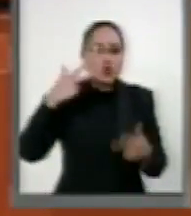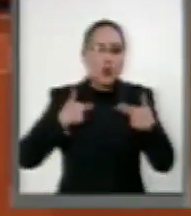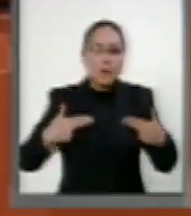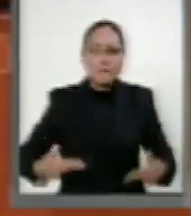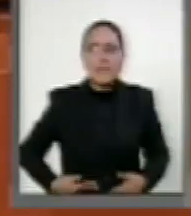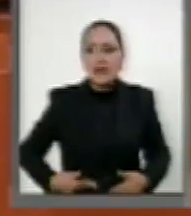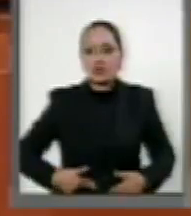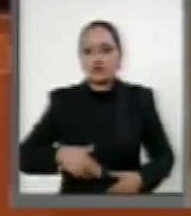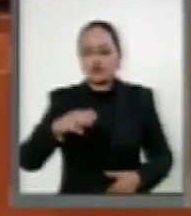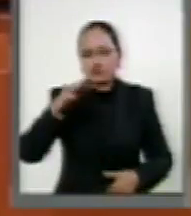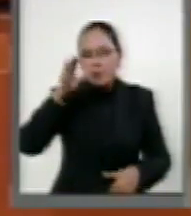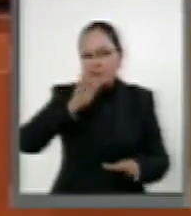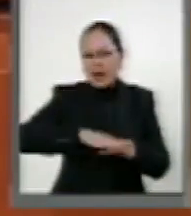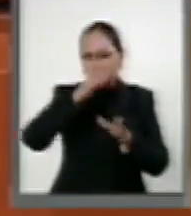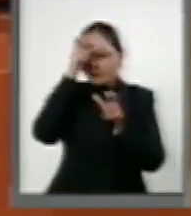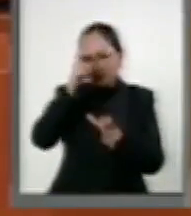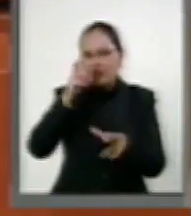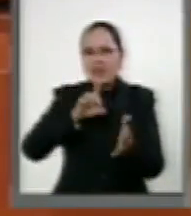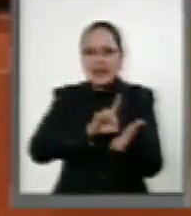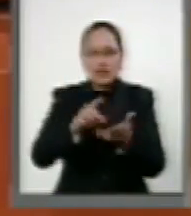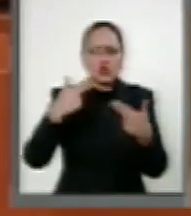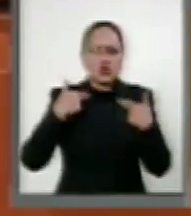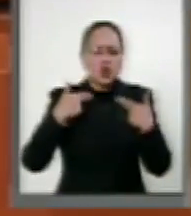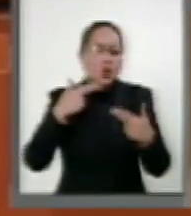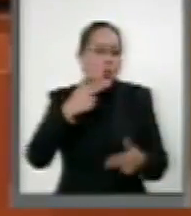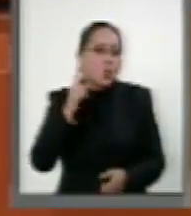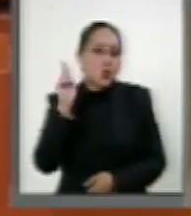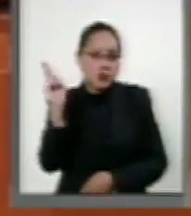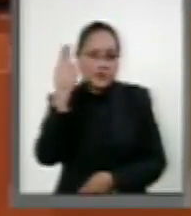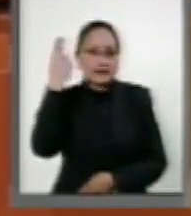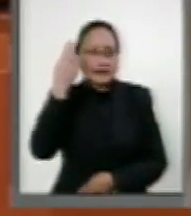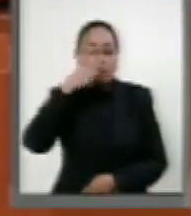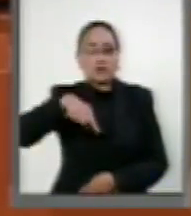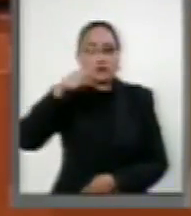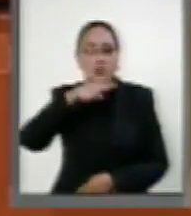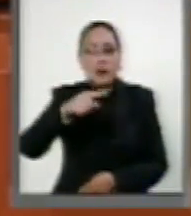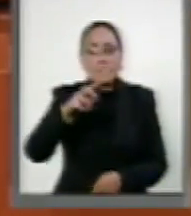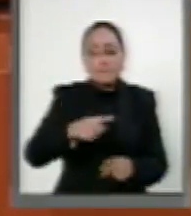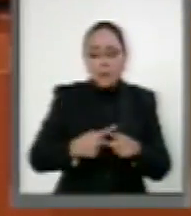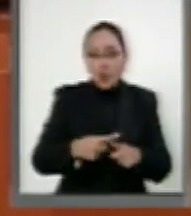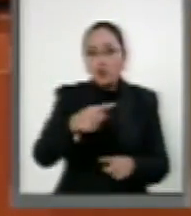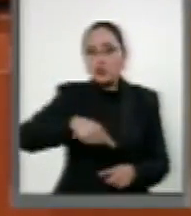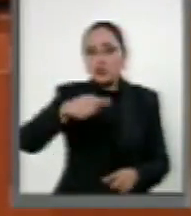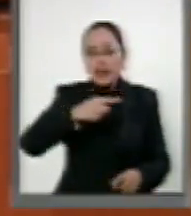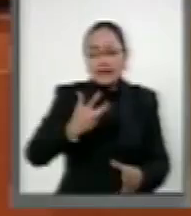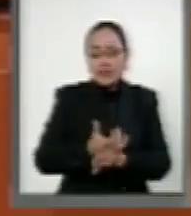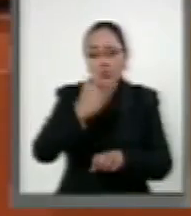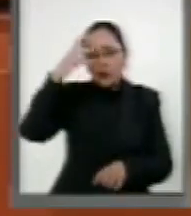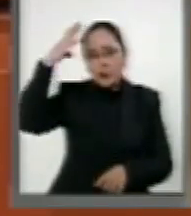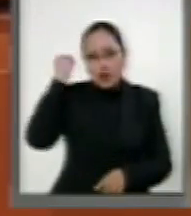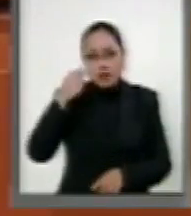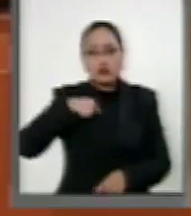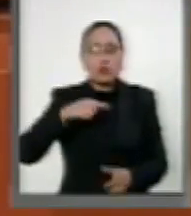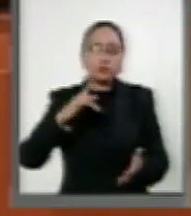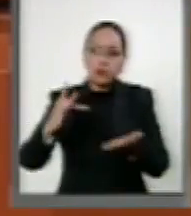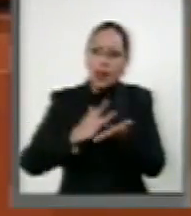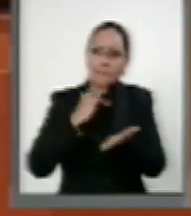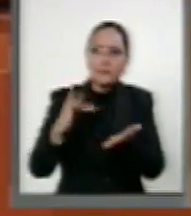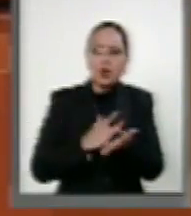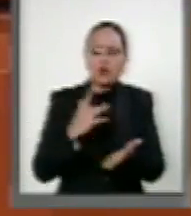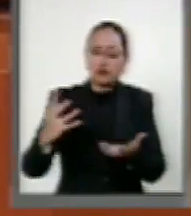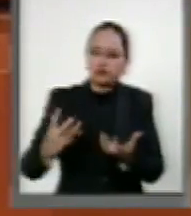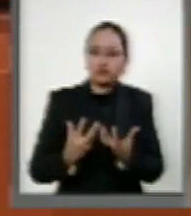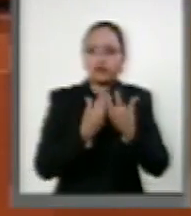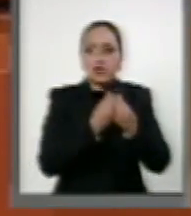universitarios y de los hombres y mujeres del estado de Morelos, les pido su apoyo y colaboración para que podamos seguir